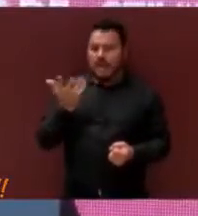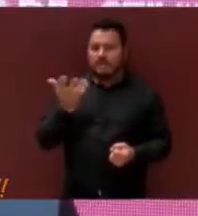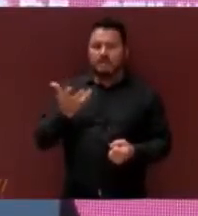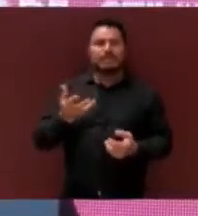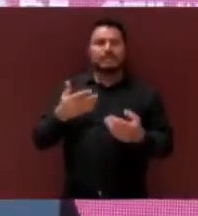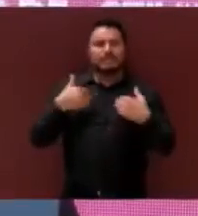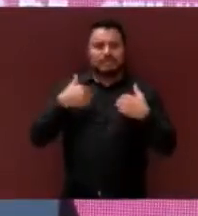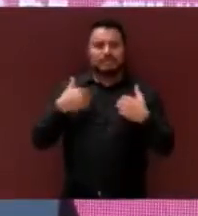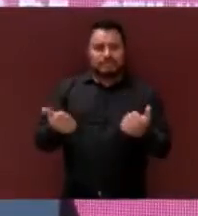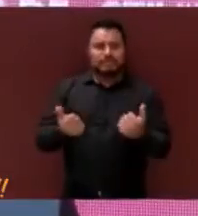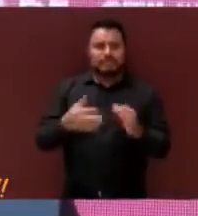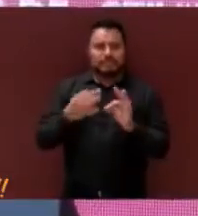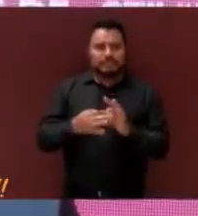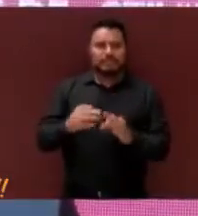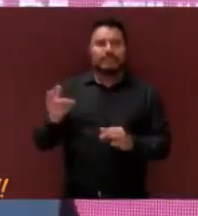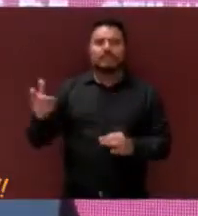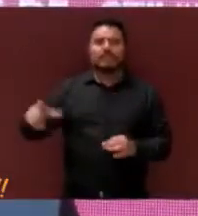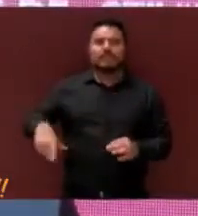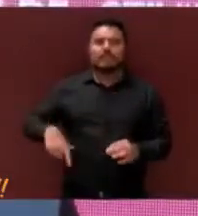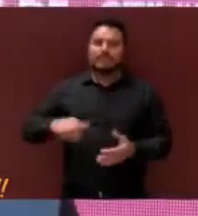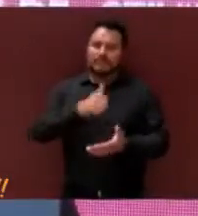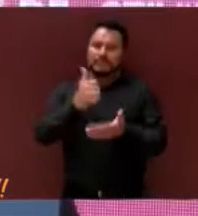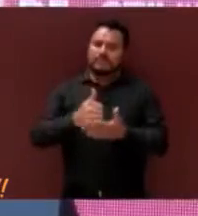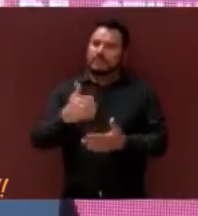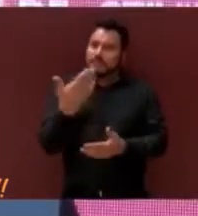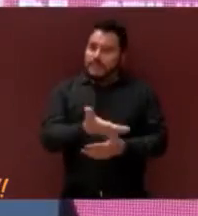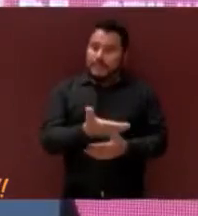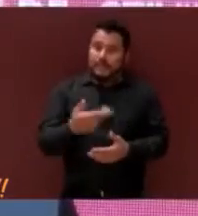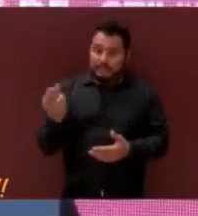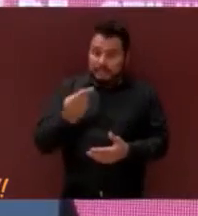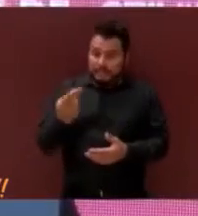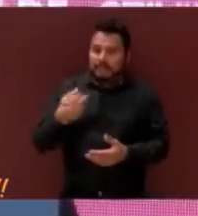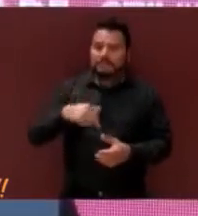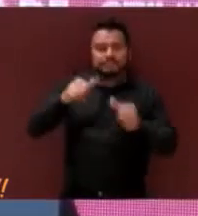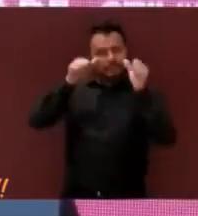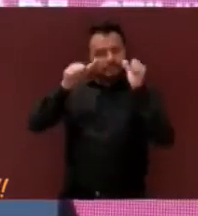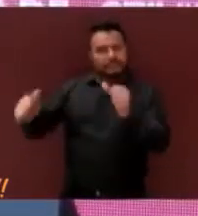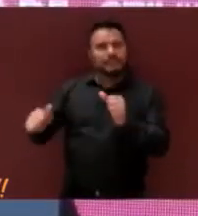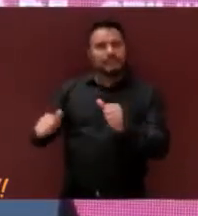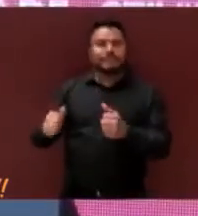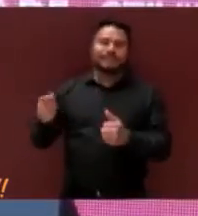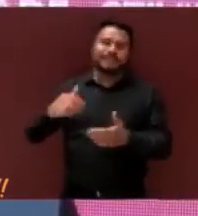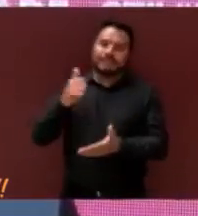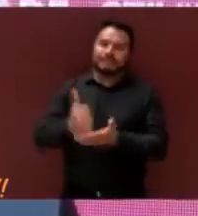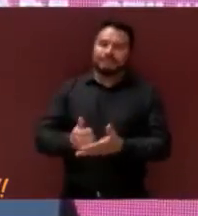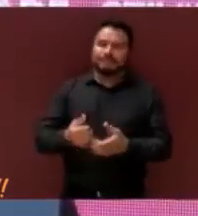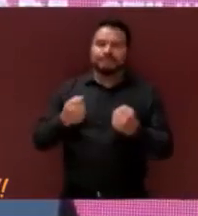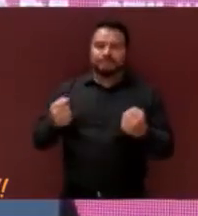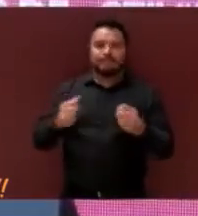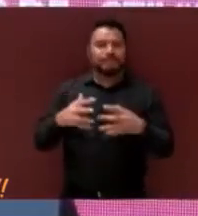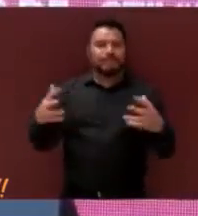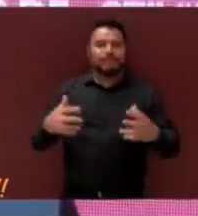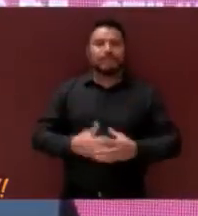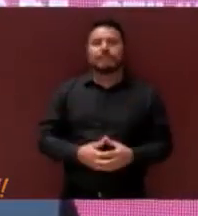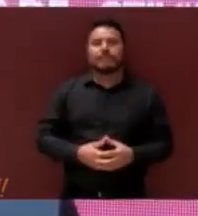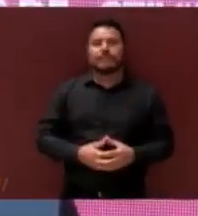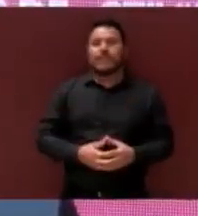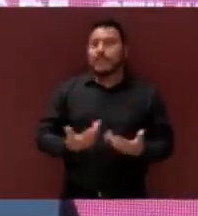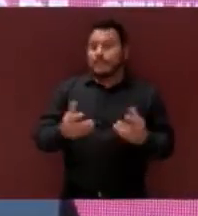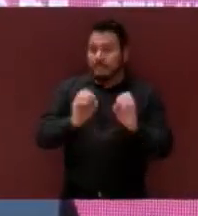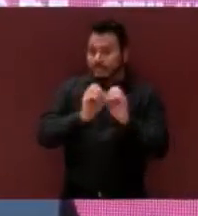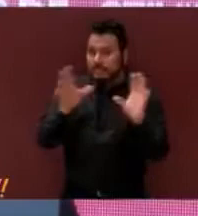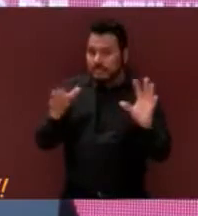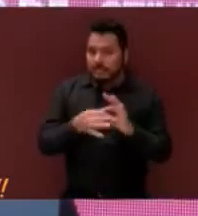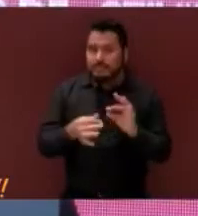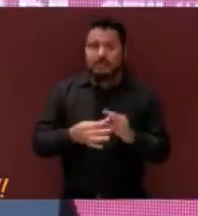entendido la demanda de la ciudadanía al ritmo que impone esta gran ciudad. Queda de manifiesto que